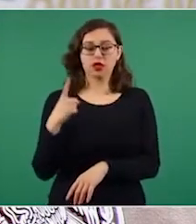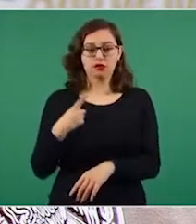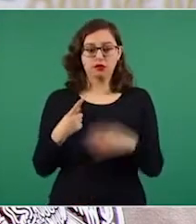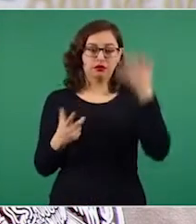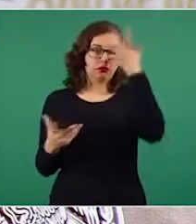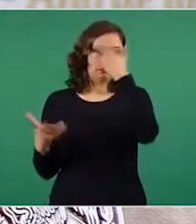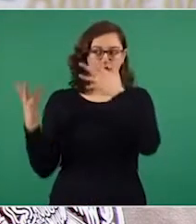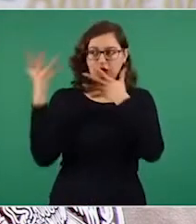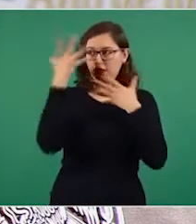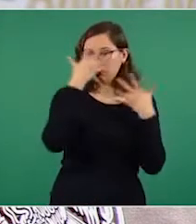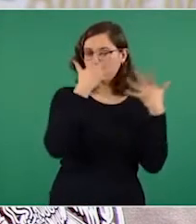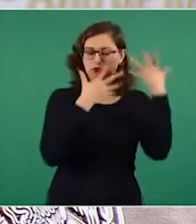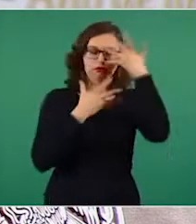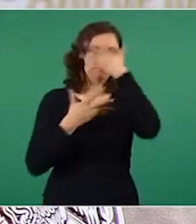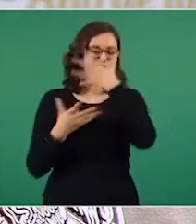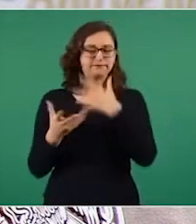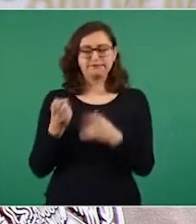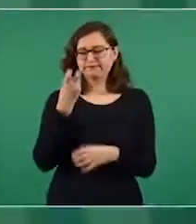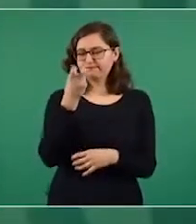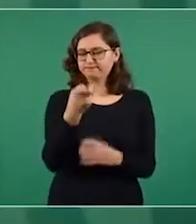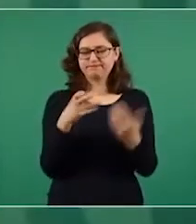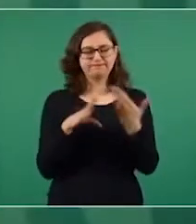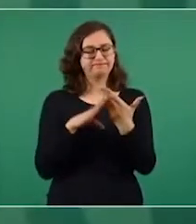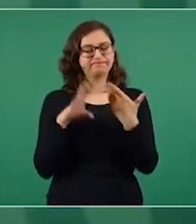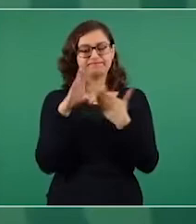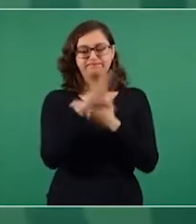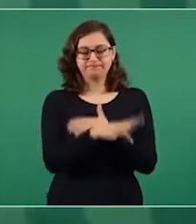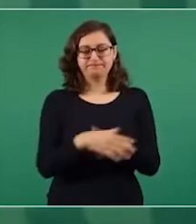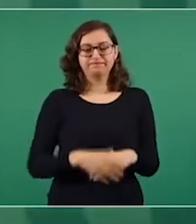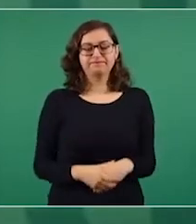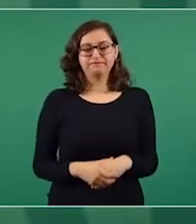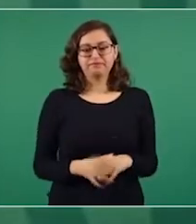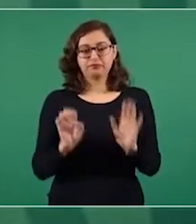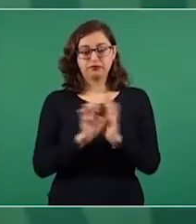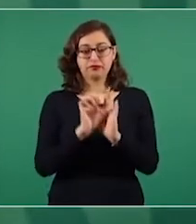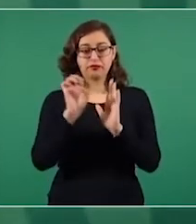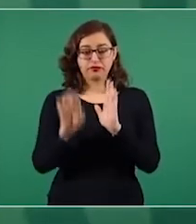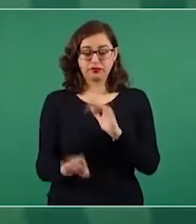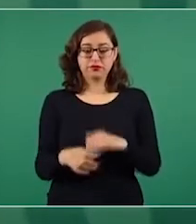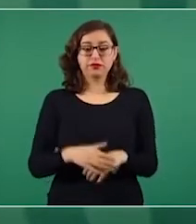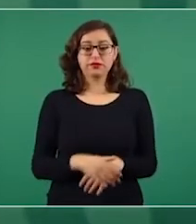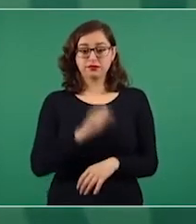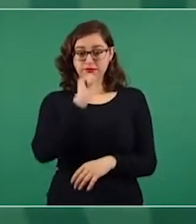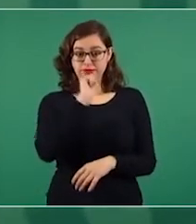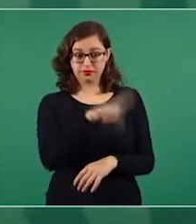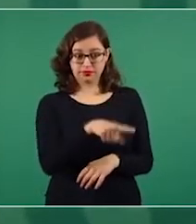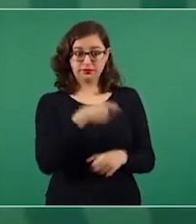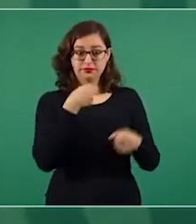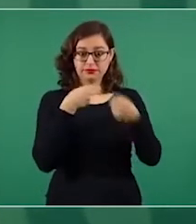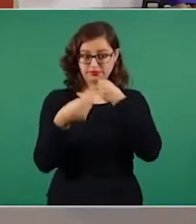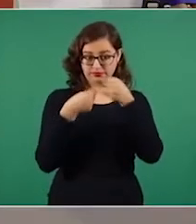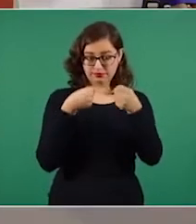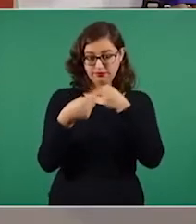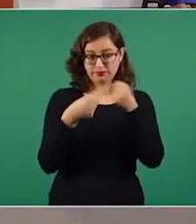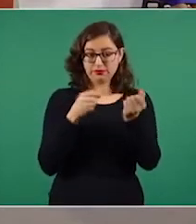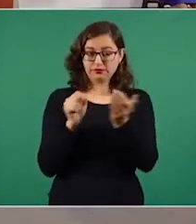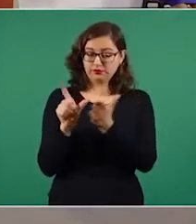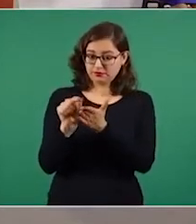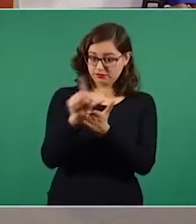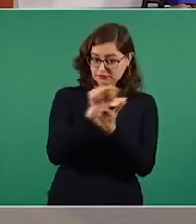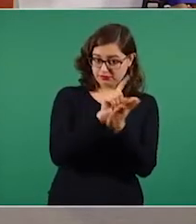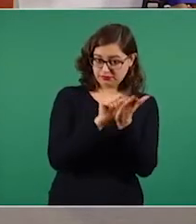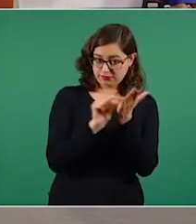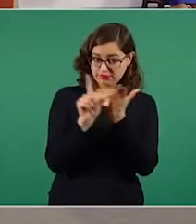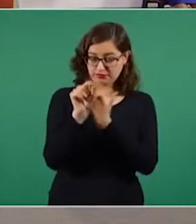confusión en las audiencias. Por ejemplo, el siguiente tuit en su cuenta, estamos hablando del Astillero,